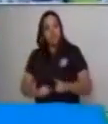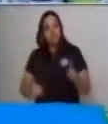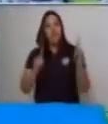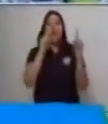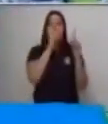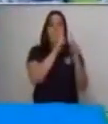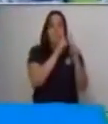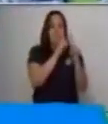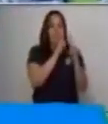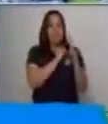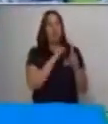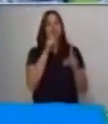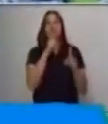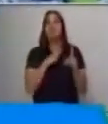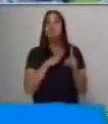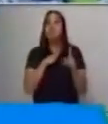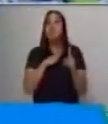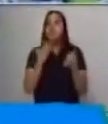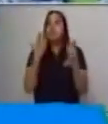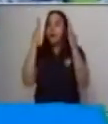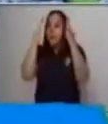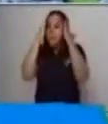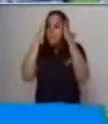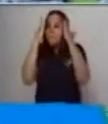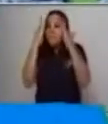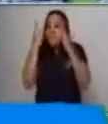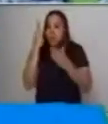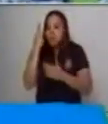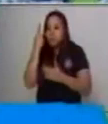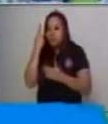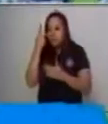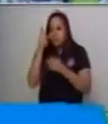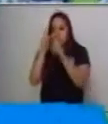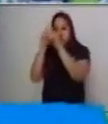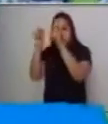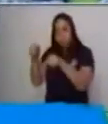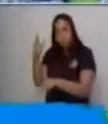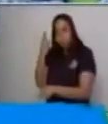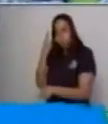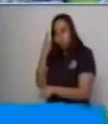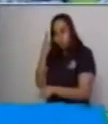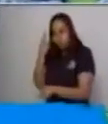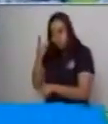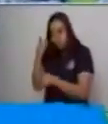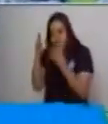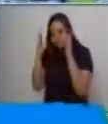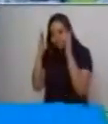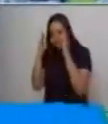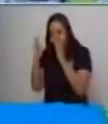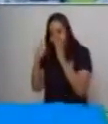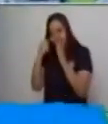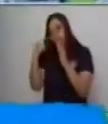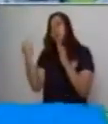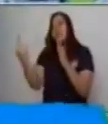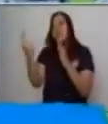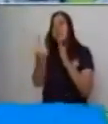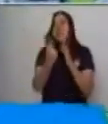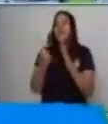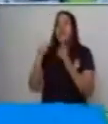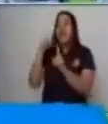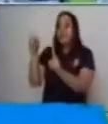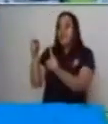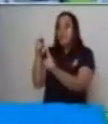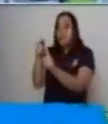uno, tienes que poner la atención en el objeto. Tienes que observar y ver cada detalle del objeto.